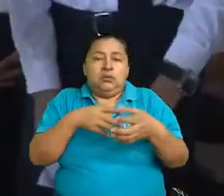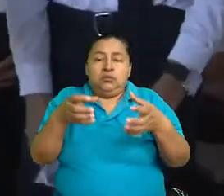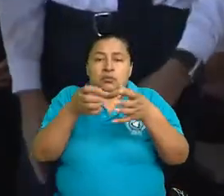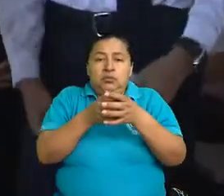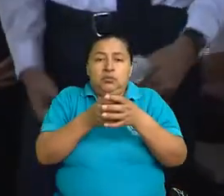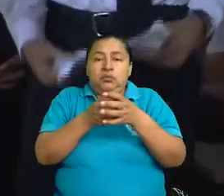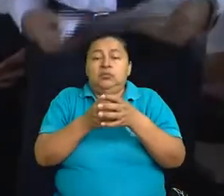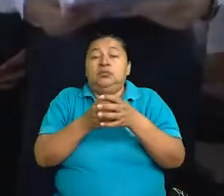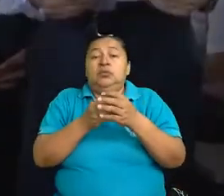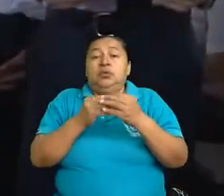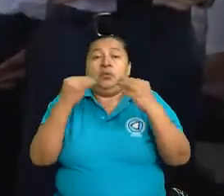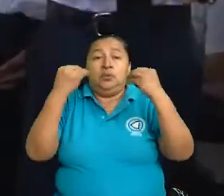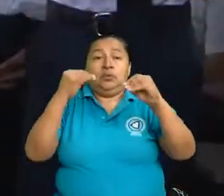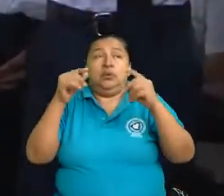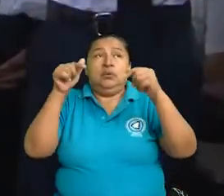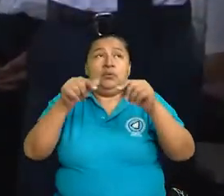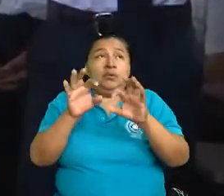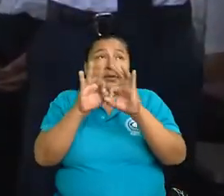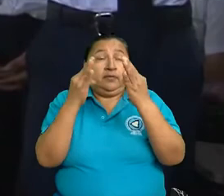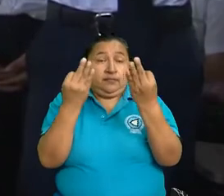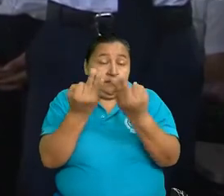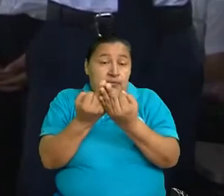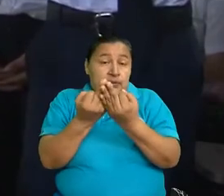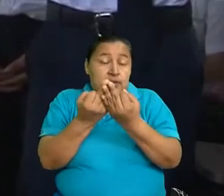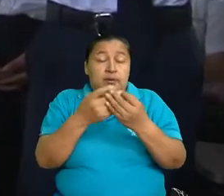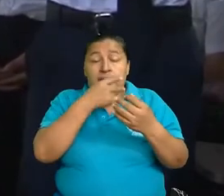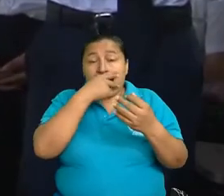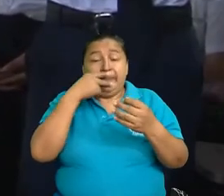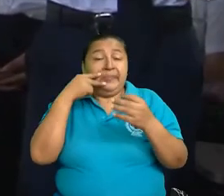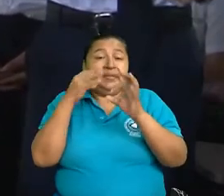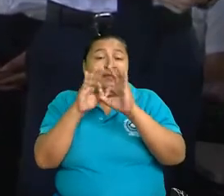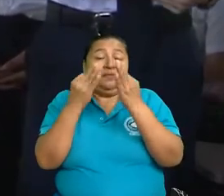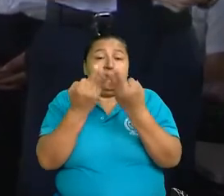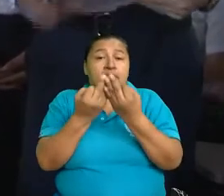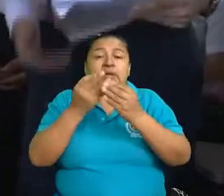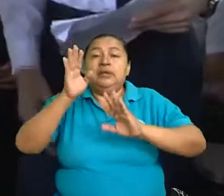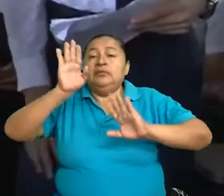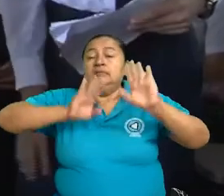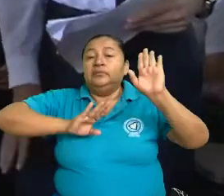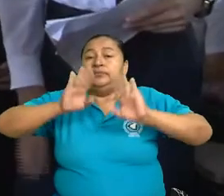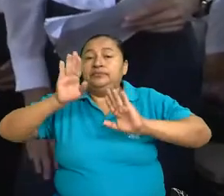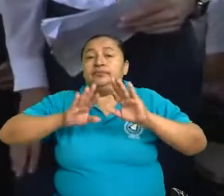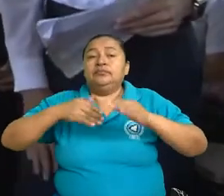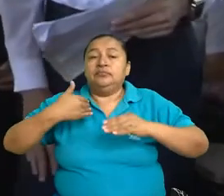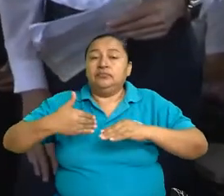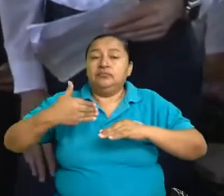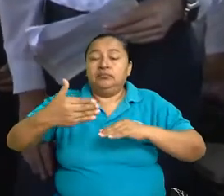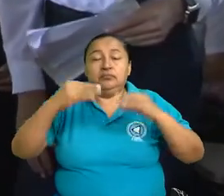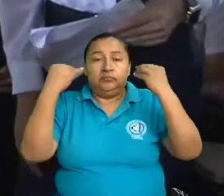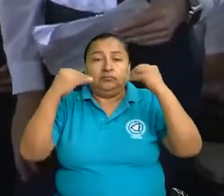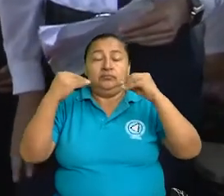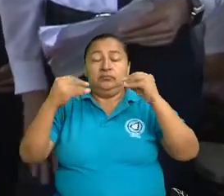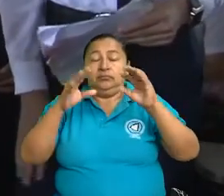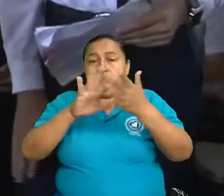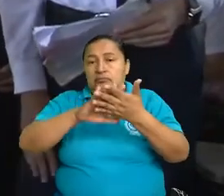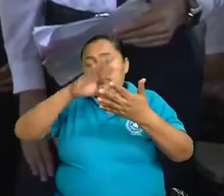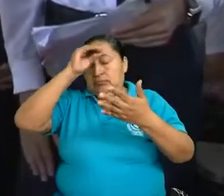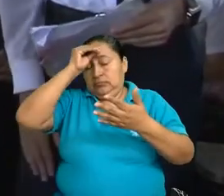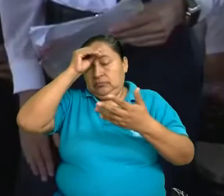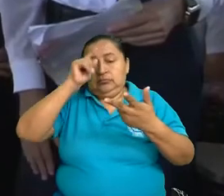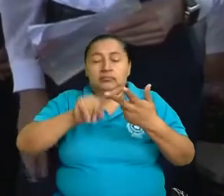educativas, en donde la familia, los padres de familia participan en los procesos de enseñanza-aprendizaje,